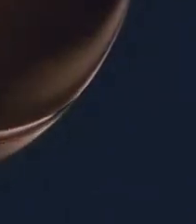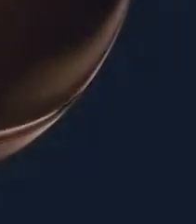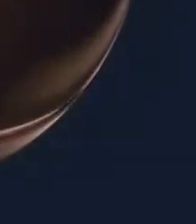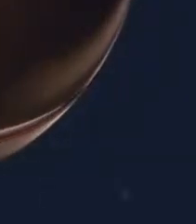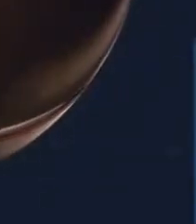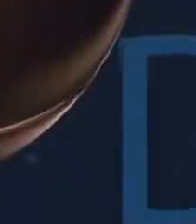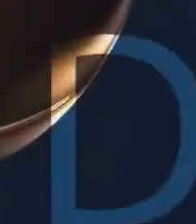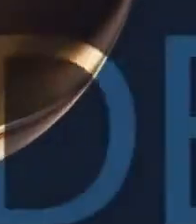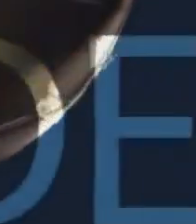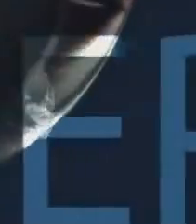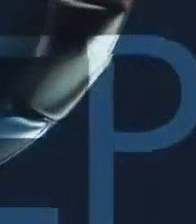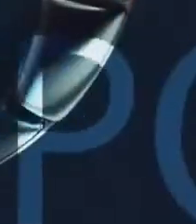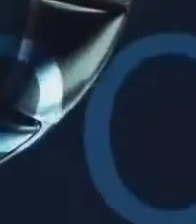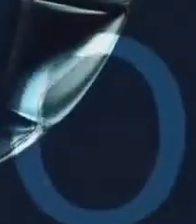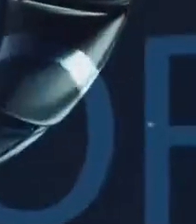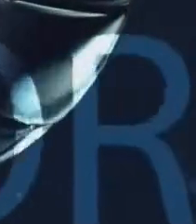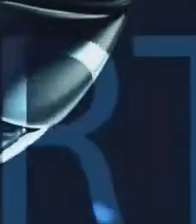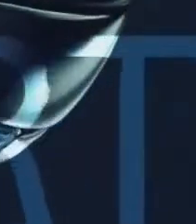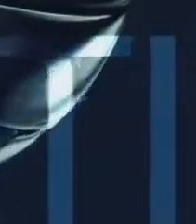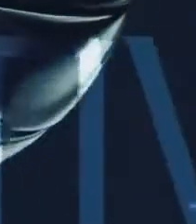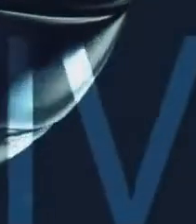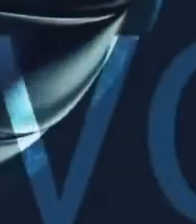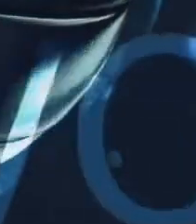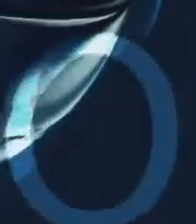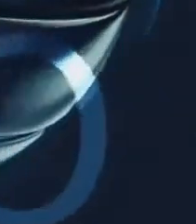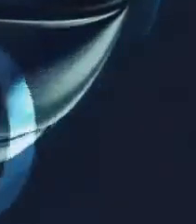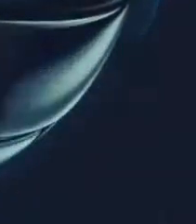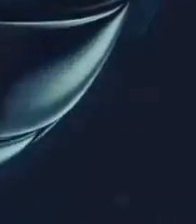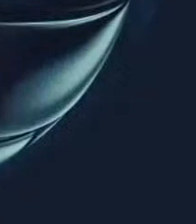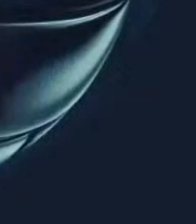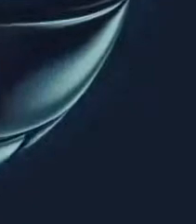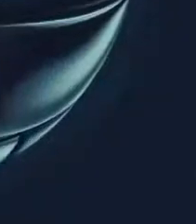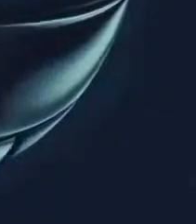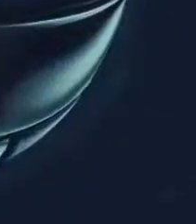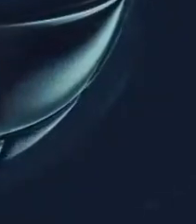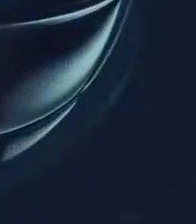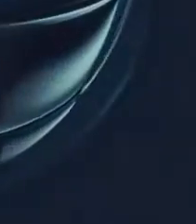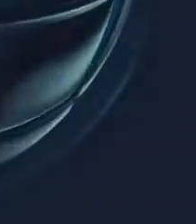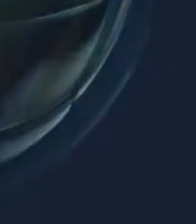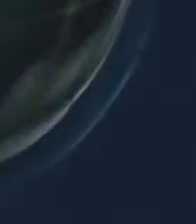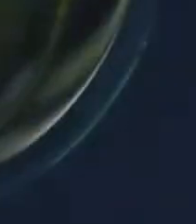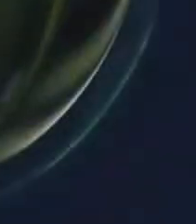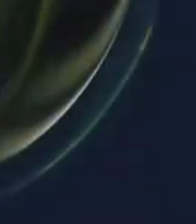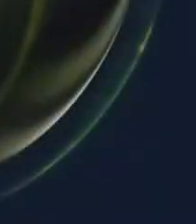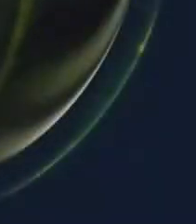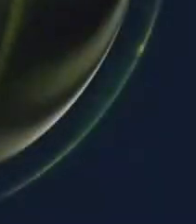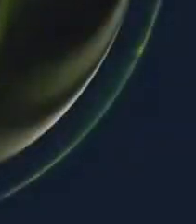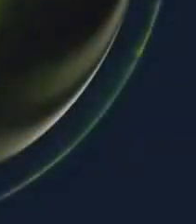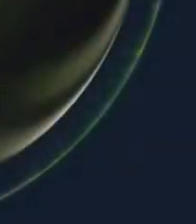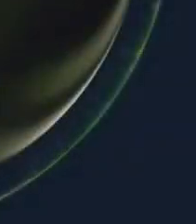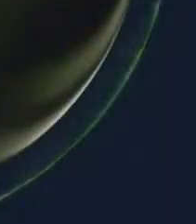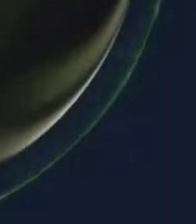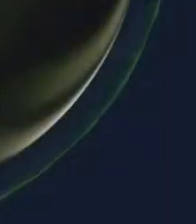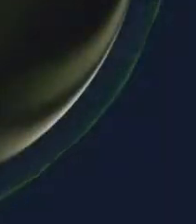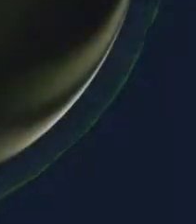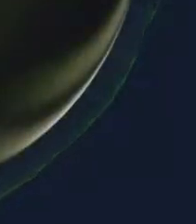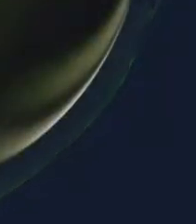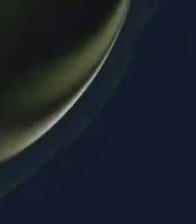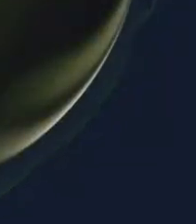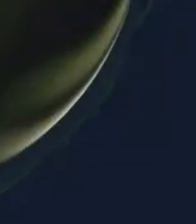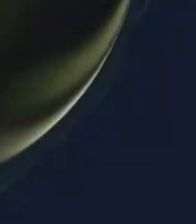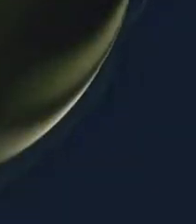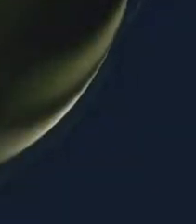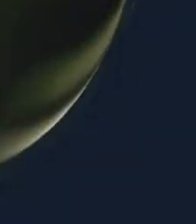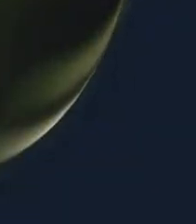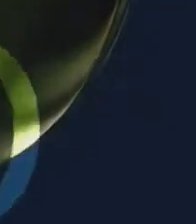Tajima El centro y la aparición de Jesús Castillo Para marcar el primero El segundo espléndido tanto Aparece Solís Deja atrás a Gordillo